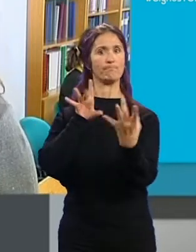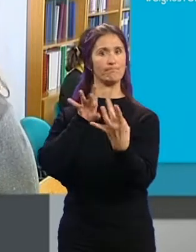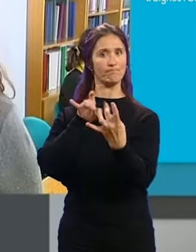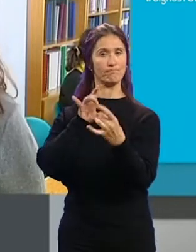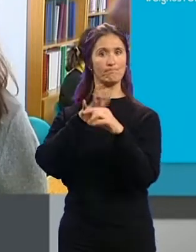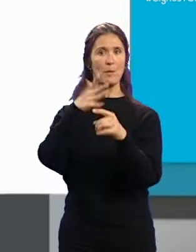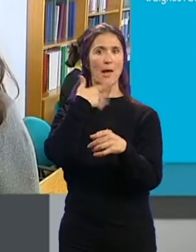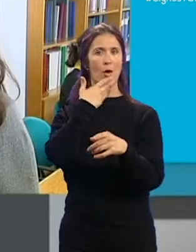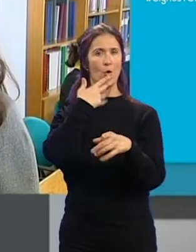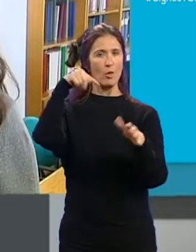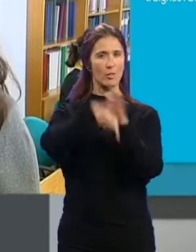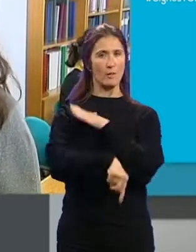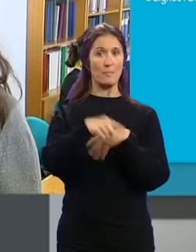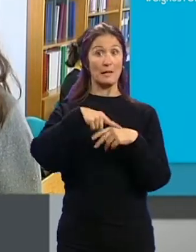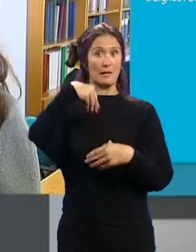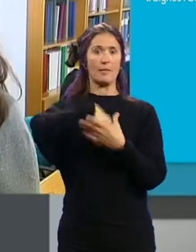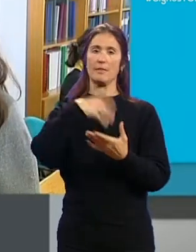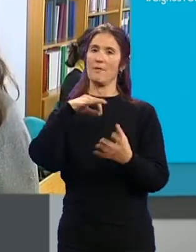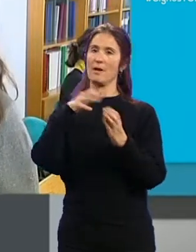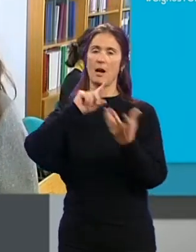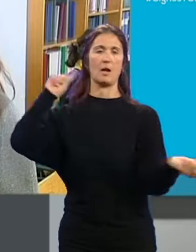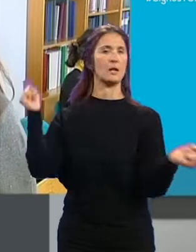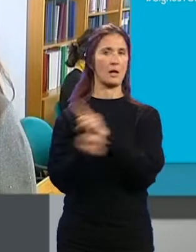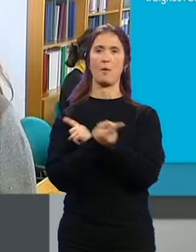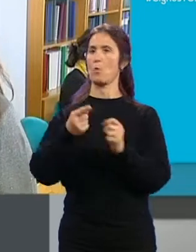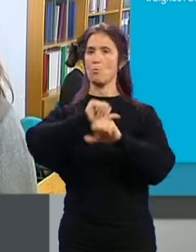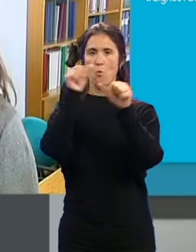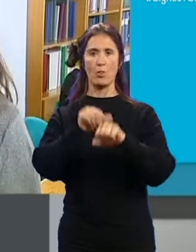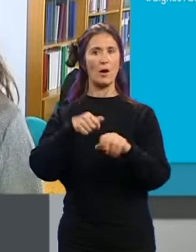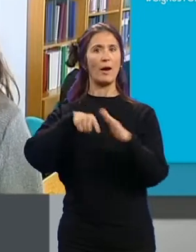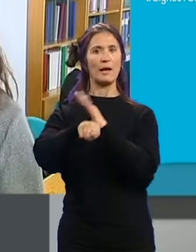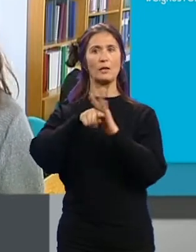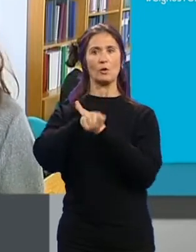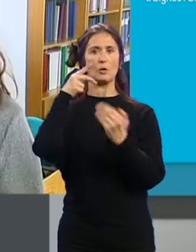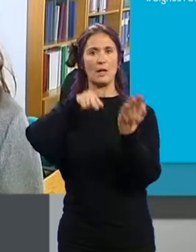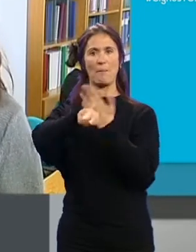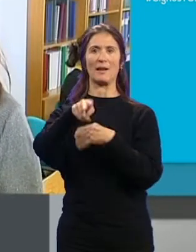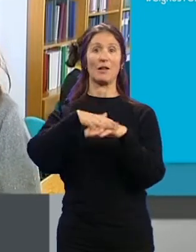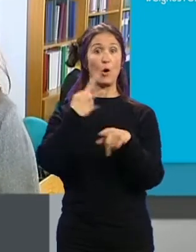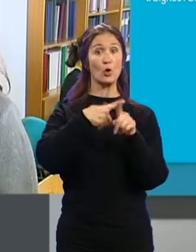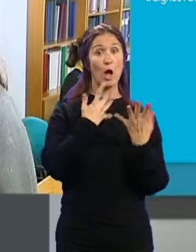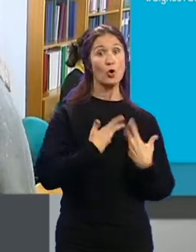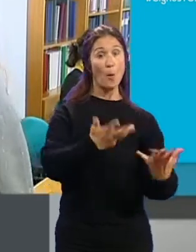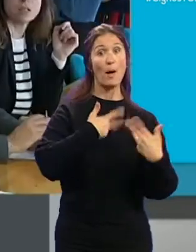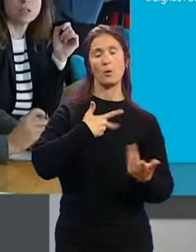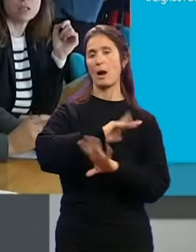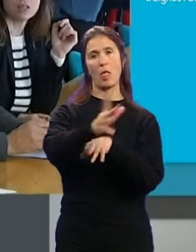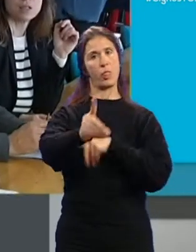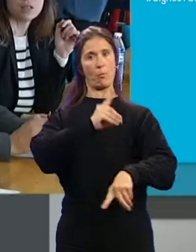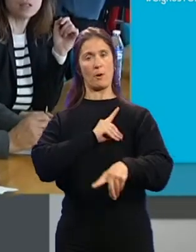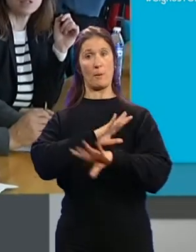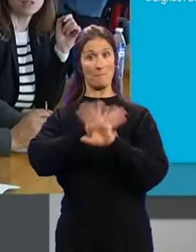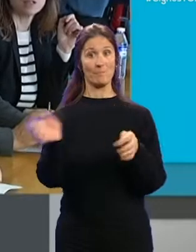fondo estas propuestas... ...Granada necesita un cambio de modelo... ...una gestión transparente... ...que devuelva lo robado, fundamental... ...para que no nos frían impuestos.